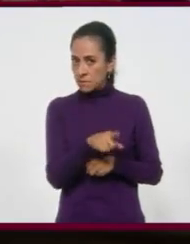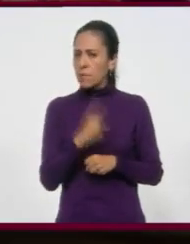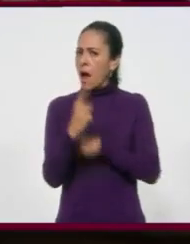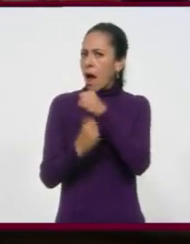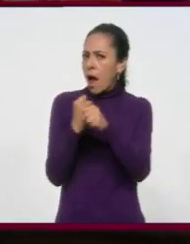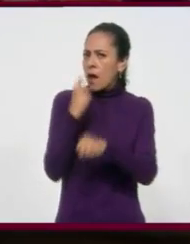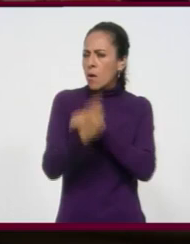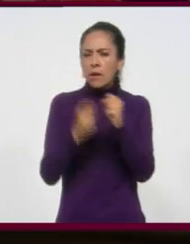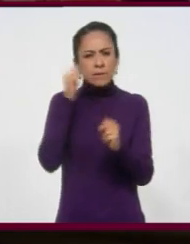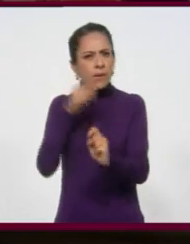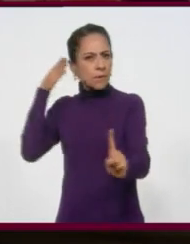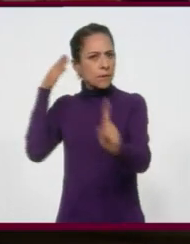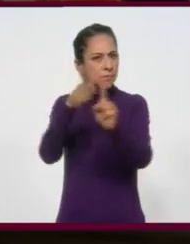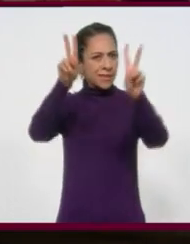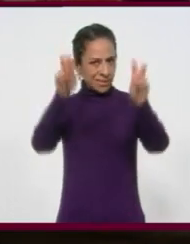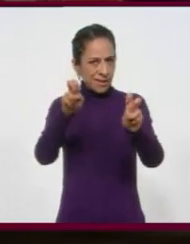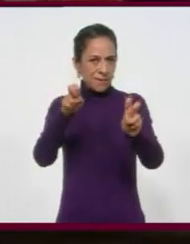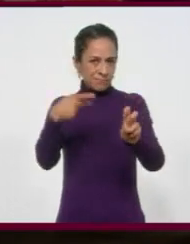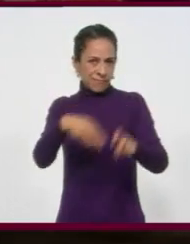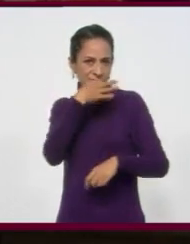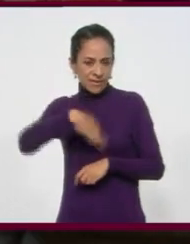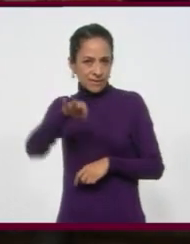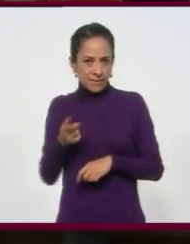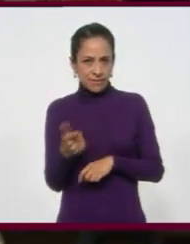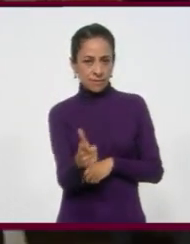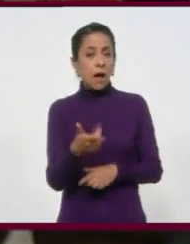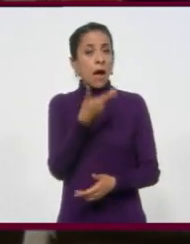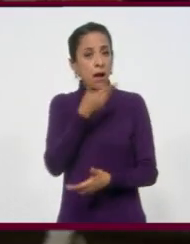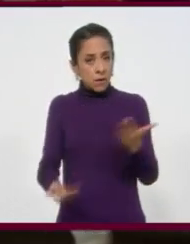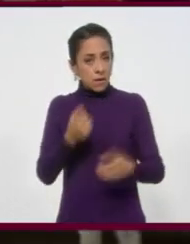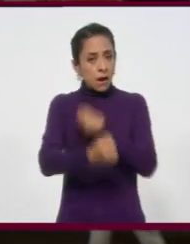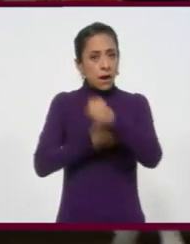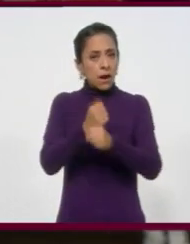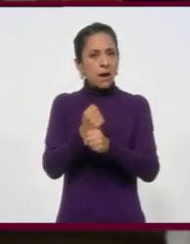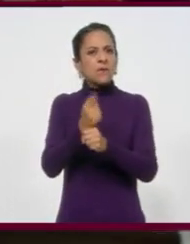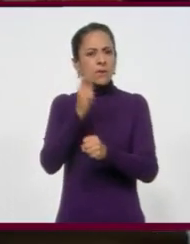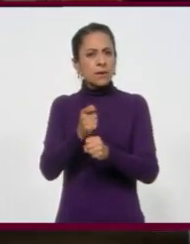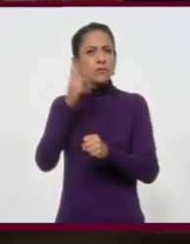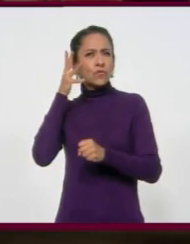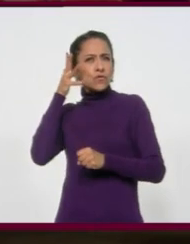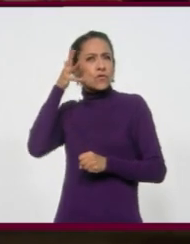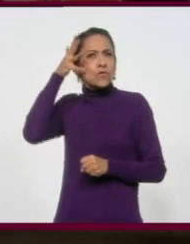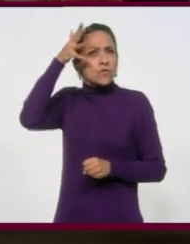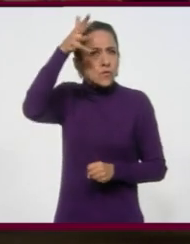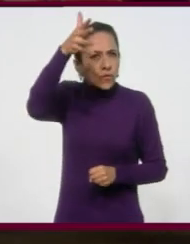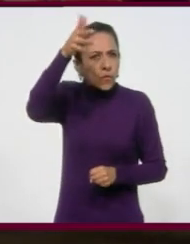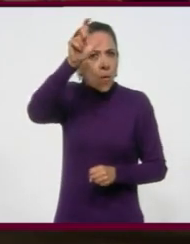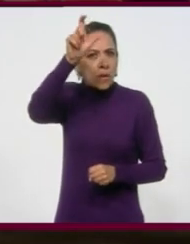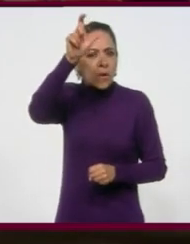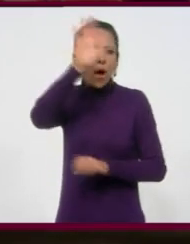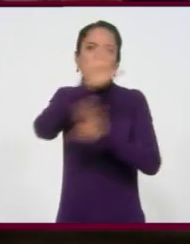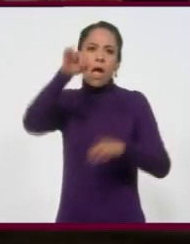tiene un eje temático el Festival Cervantino y en este año se da El Futuro es Hoy. Un enunciado que llama a la